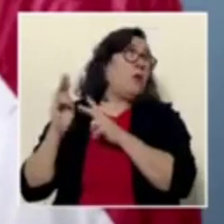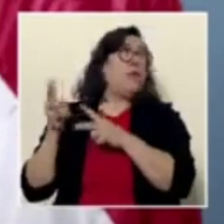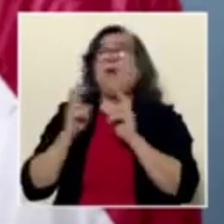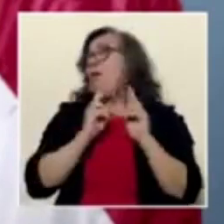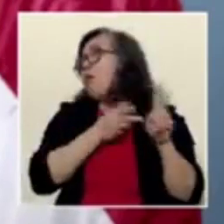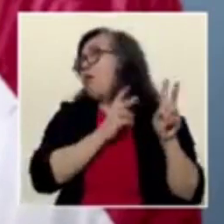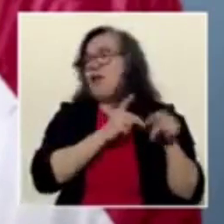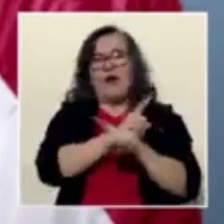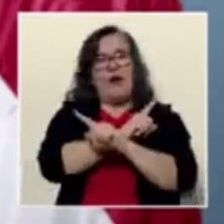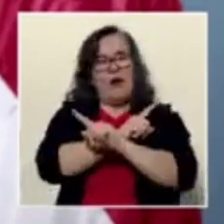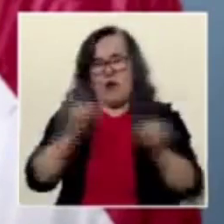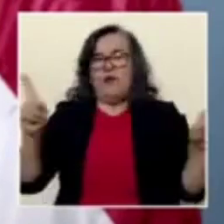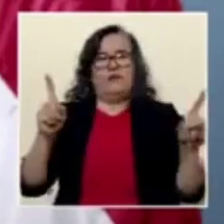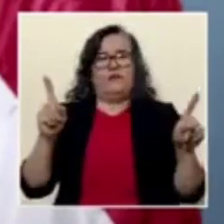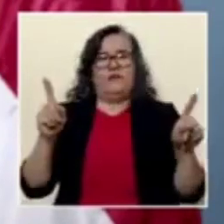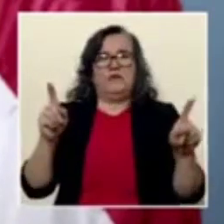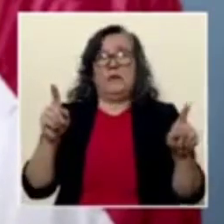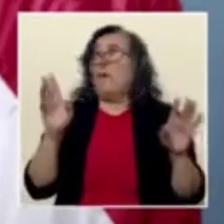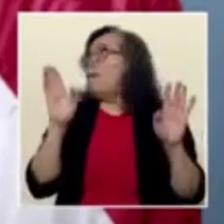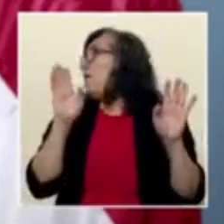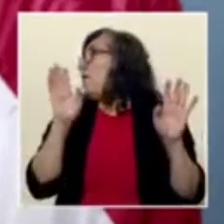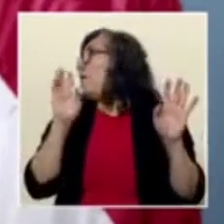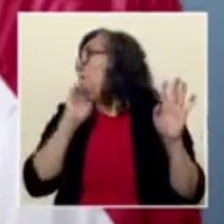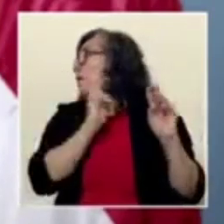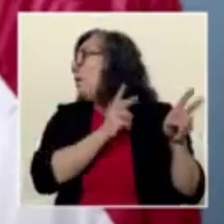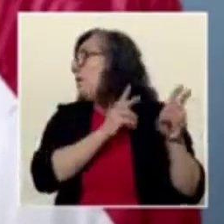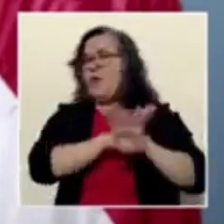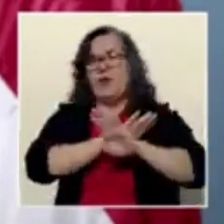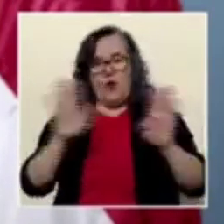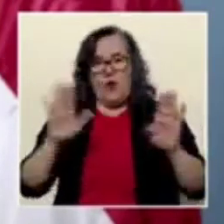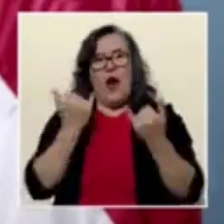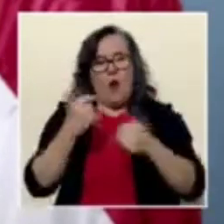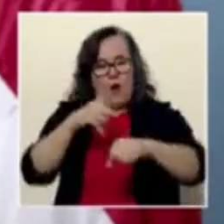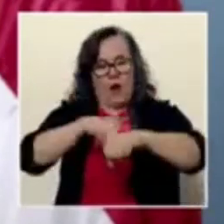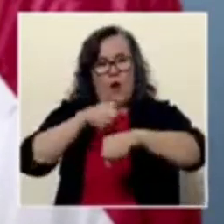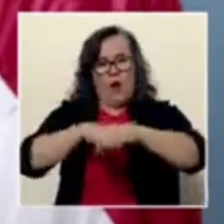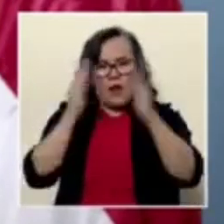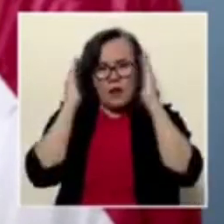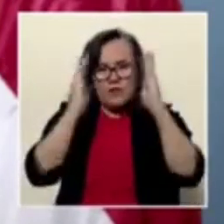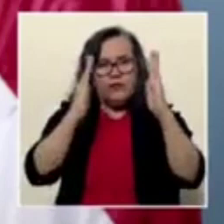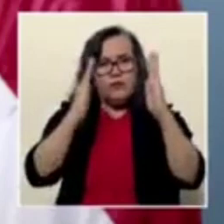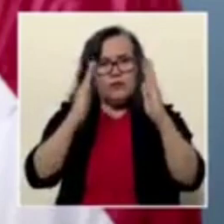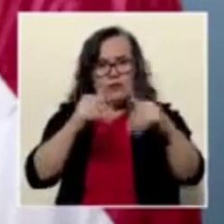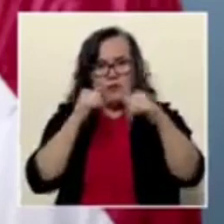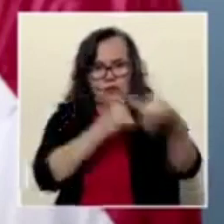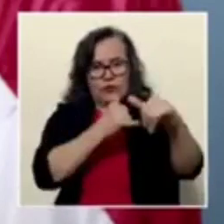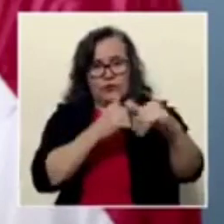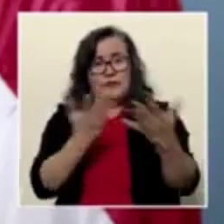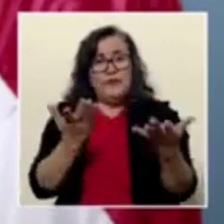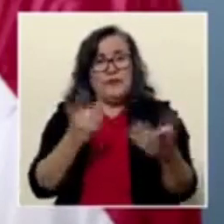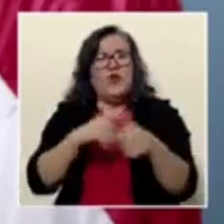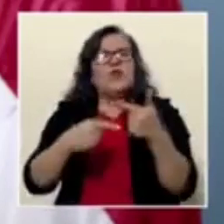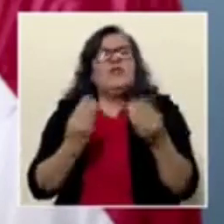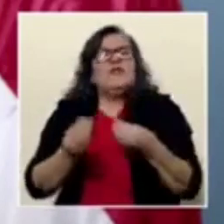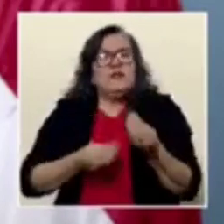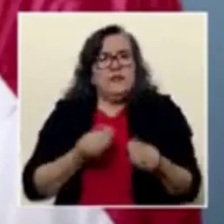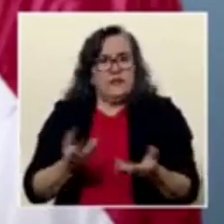Aquí no vamos a volver a ver para el otro lado. Llegó la hora. Entonces, ¿qué procede?